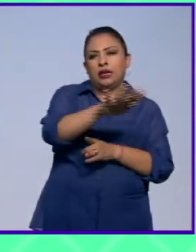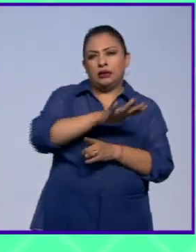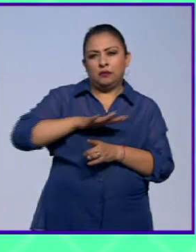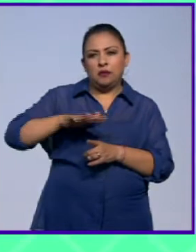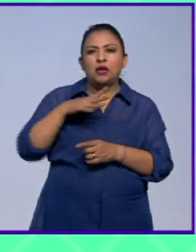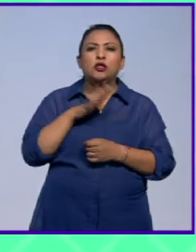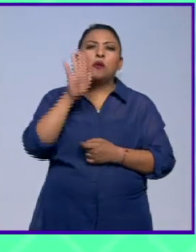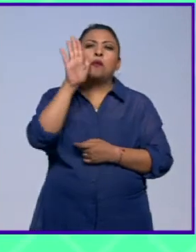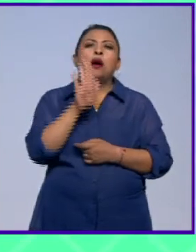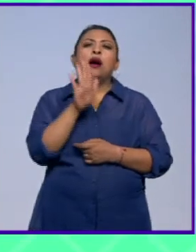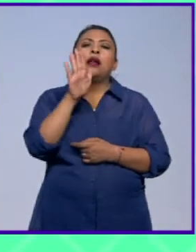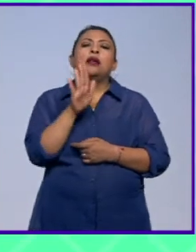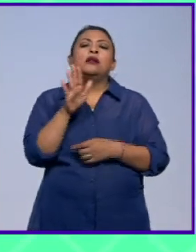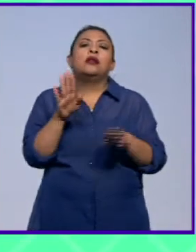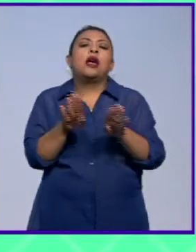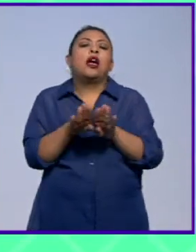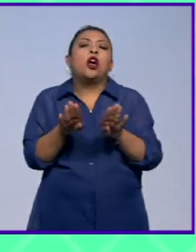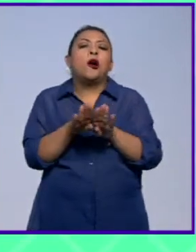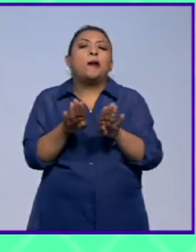pareciera